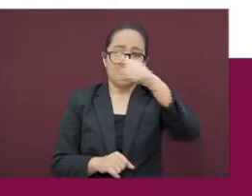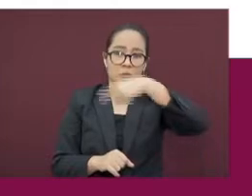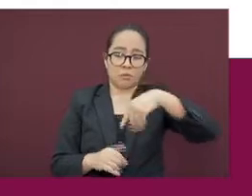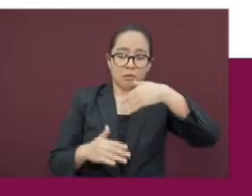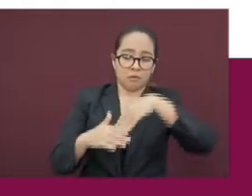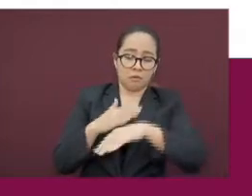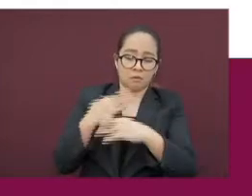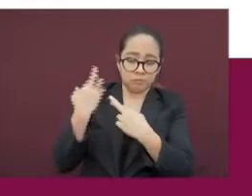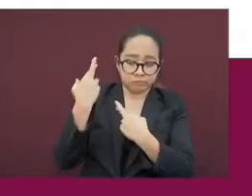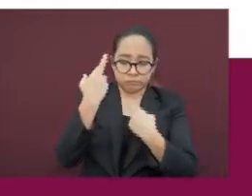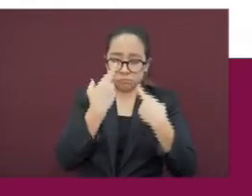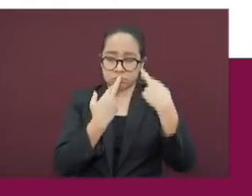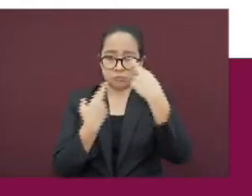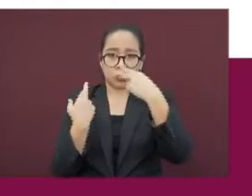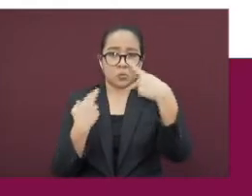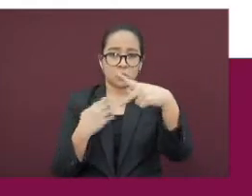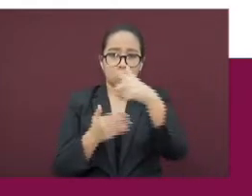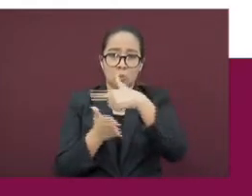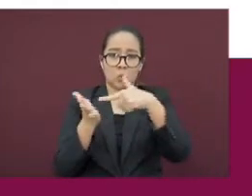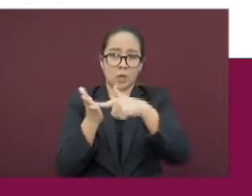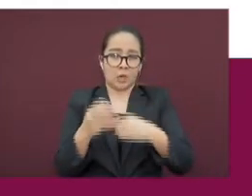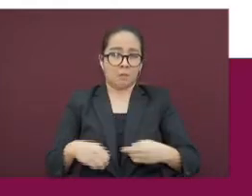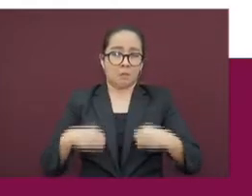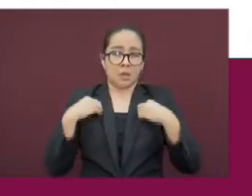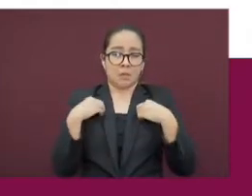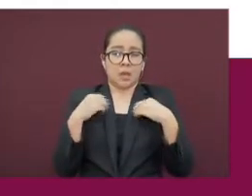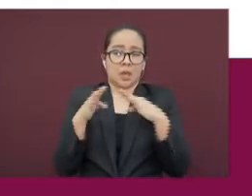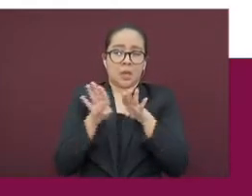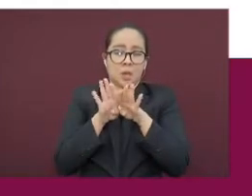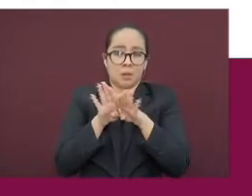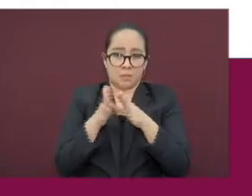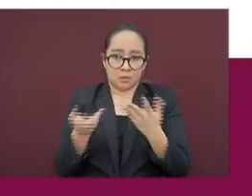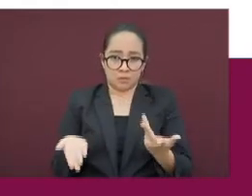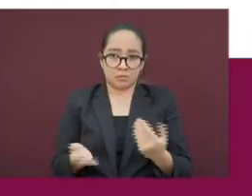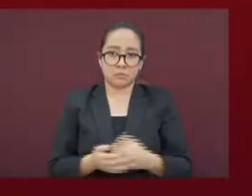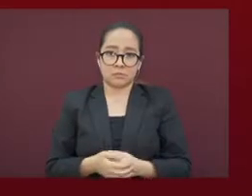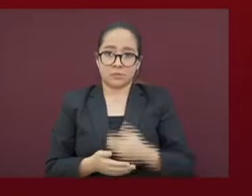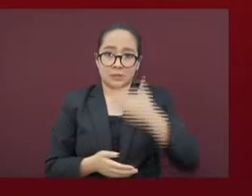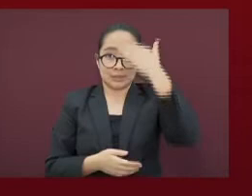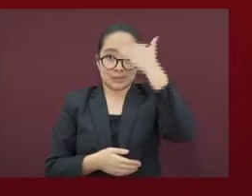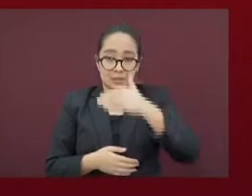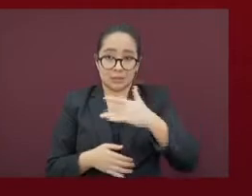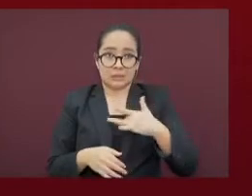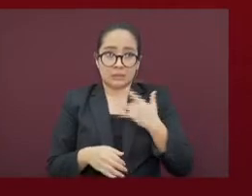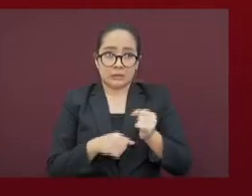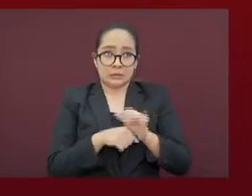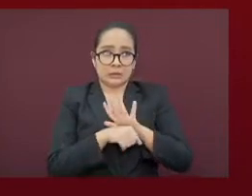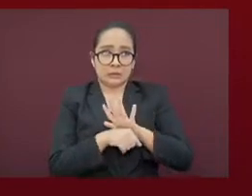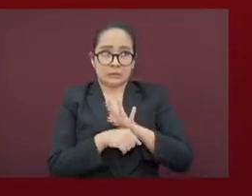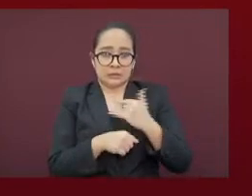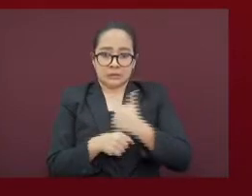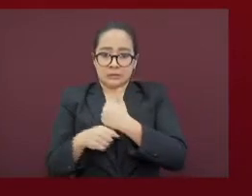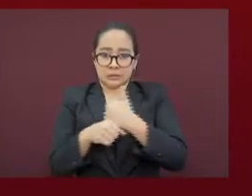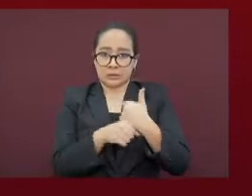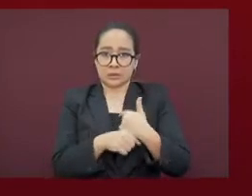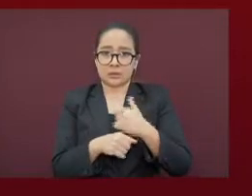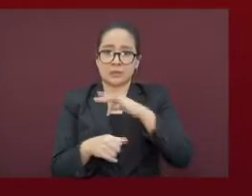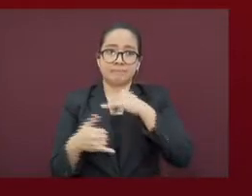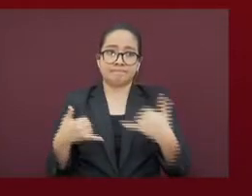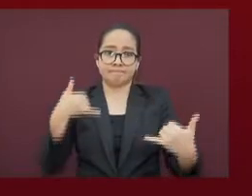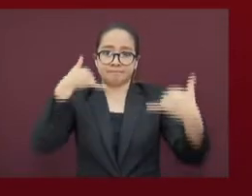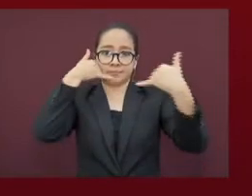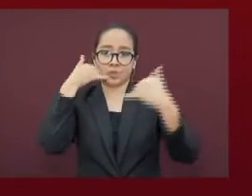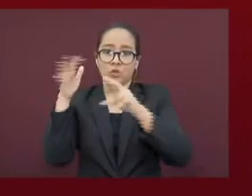se encuentra su municipio. Ya saben que si tienen síntomas, deben llamar al 800